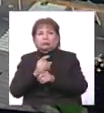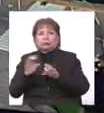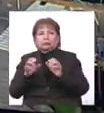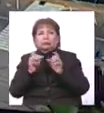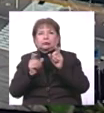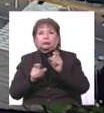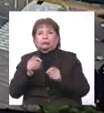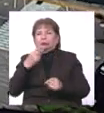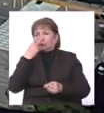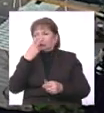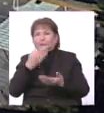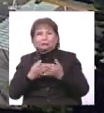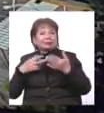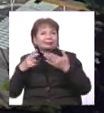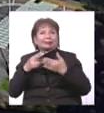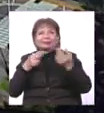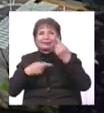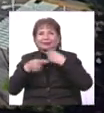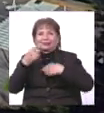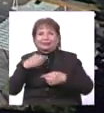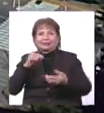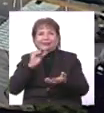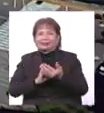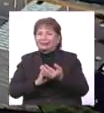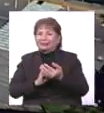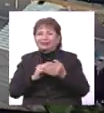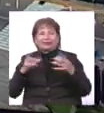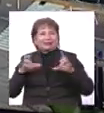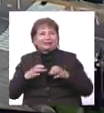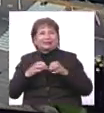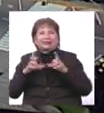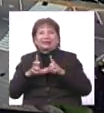ciudadanía. Vamos a una pausa y ya regresamos en Congreso Televisión.